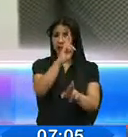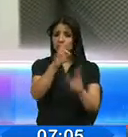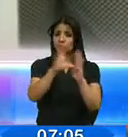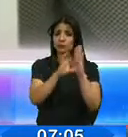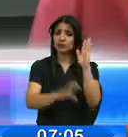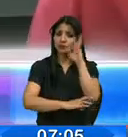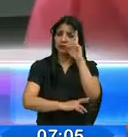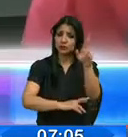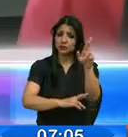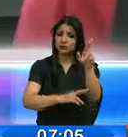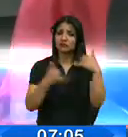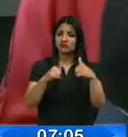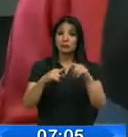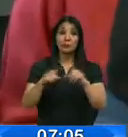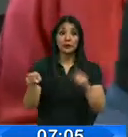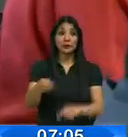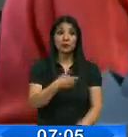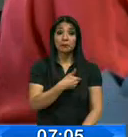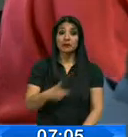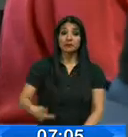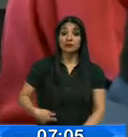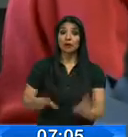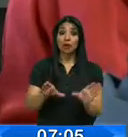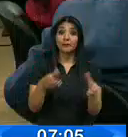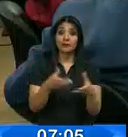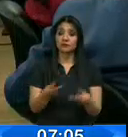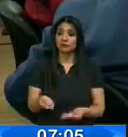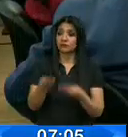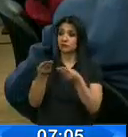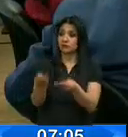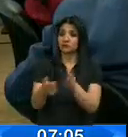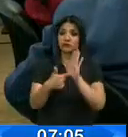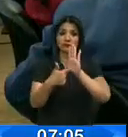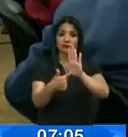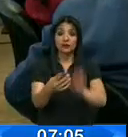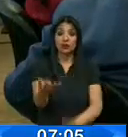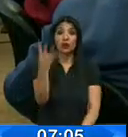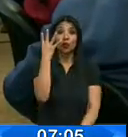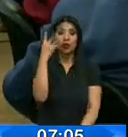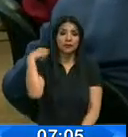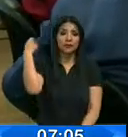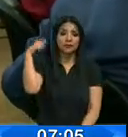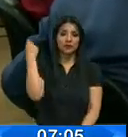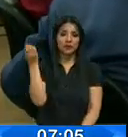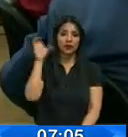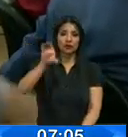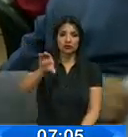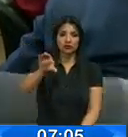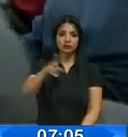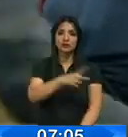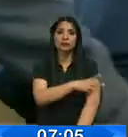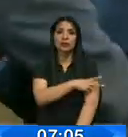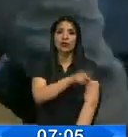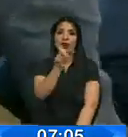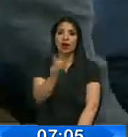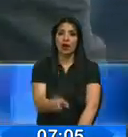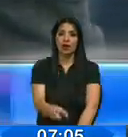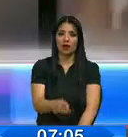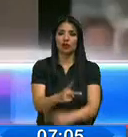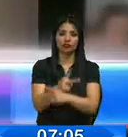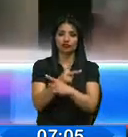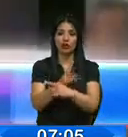constitución. Pero el presidente de la comisión presentó al menos cuatro videos de las reuniones que han mantenido los principales vocales del consejo y su presidente.